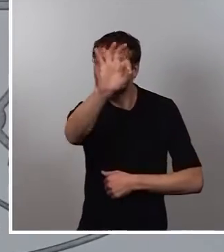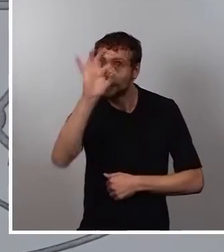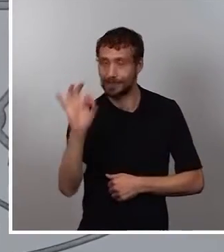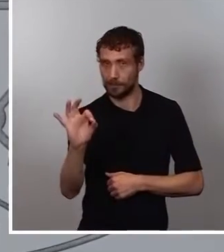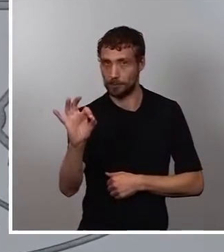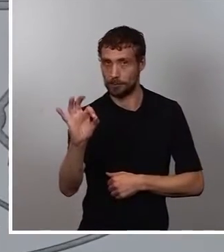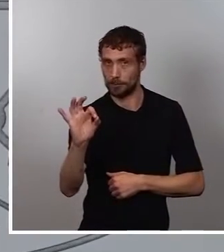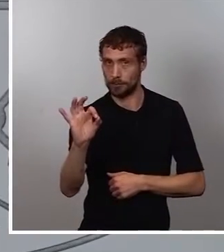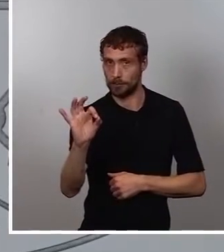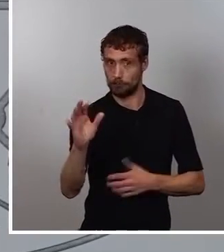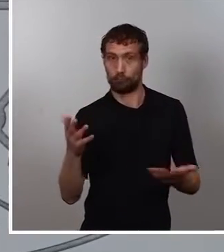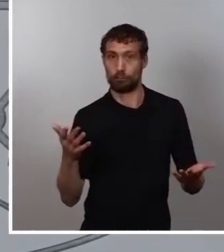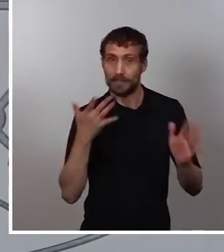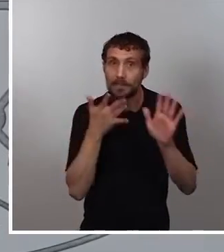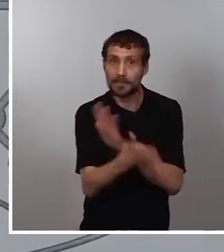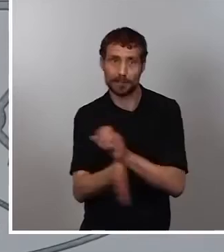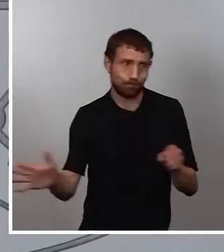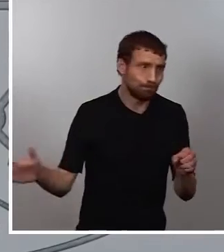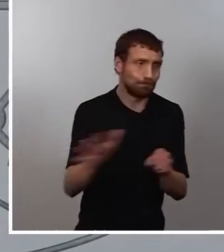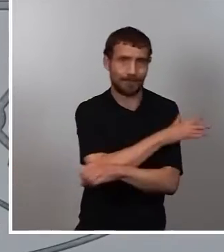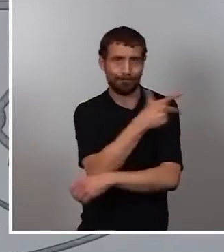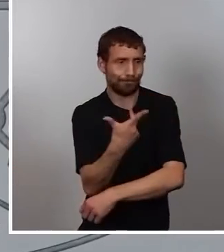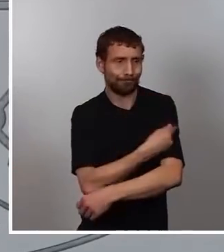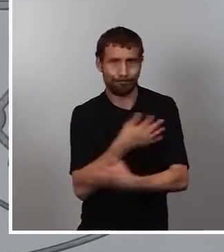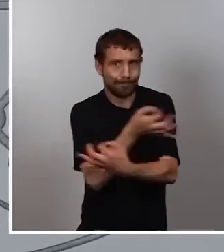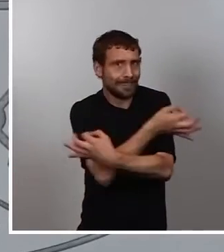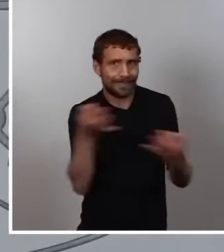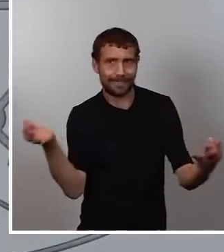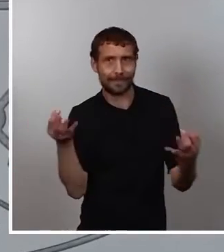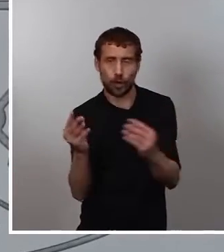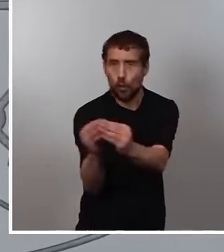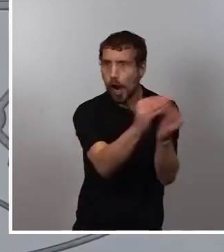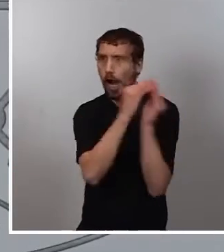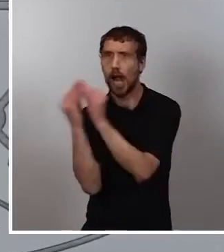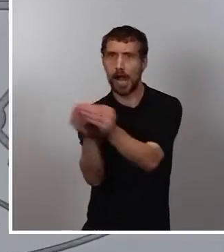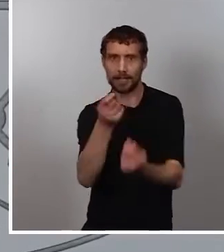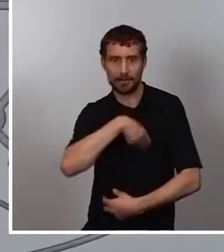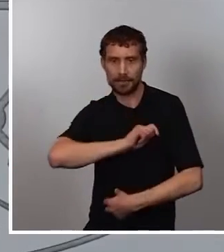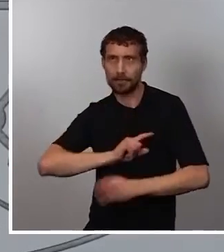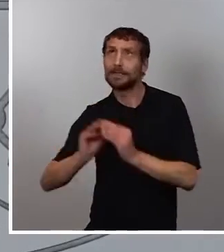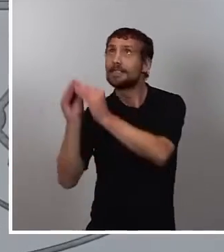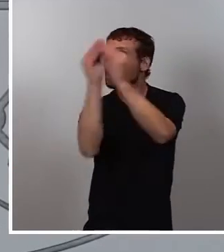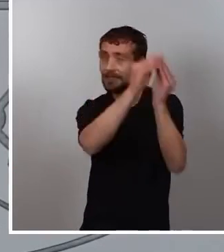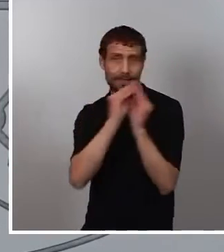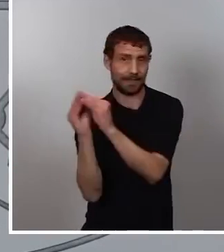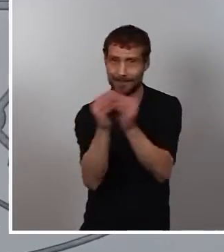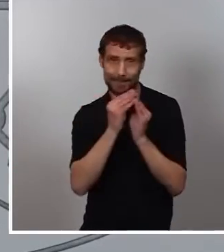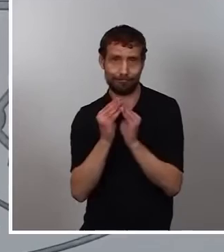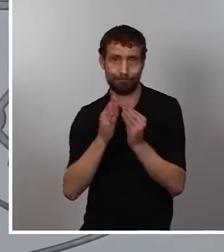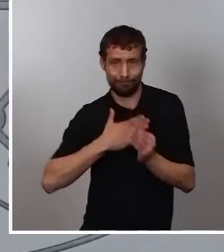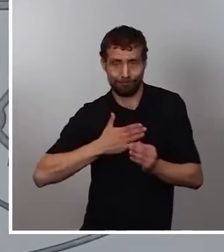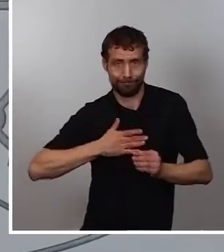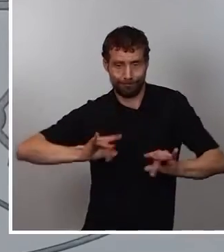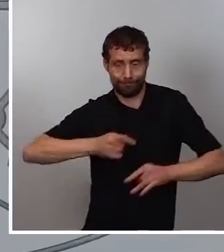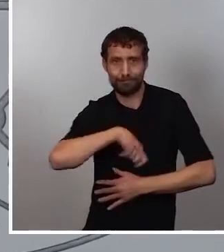amplísima cobertura vacunal, no solamente homogénea en todo el territorio nacional, en todo el territorio de nuestro país, sino también